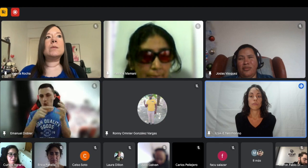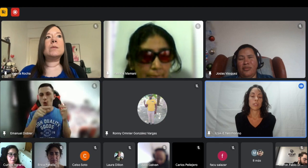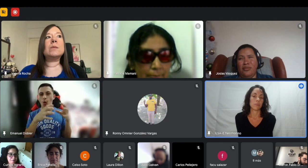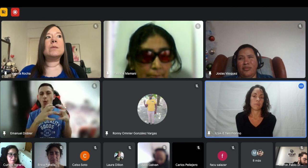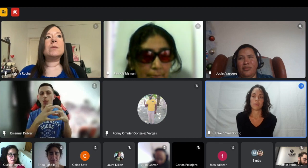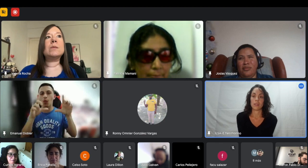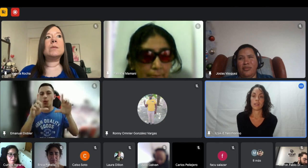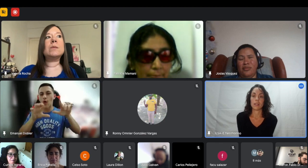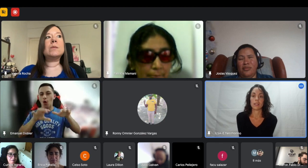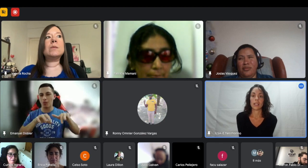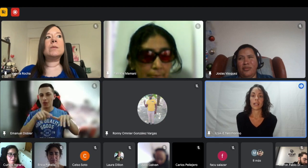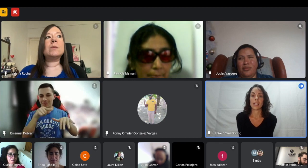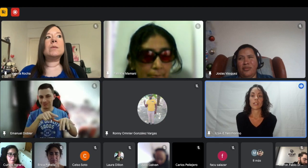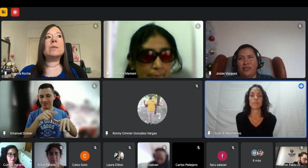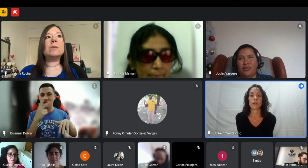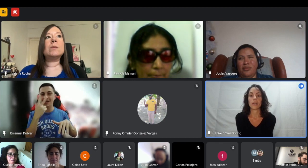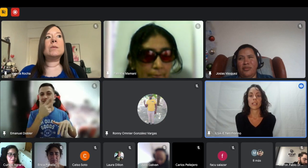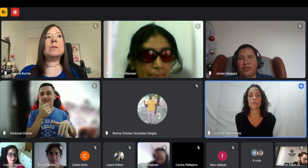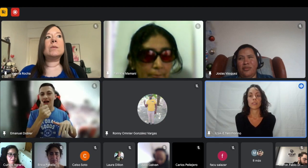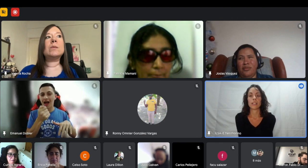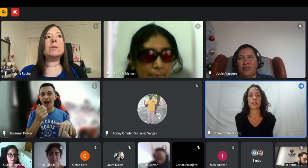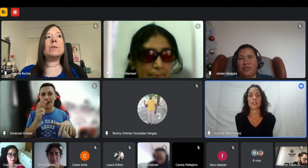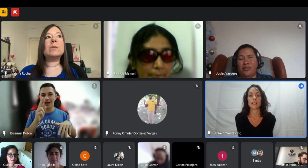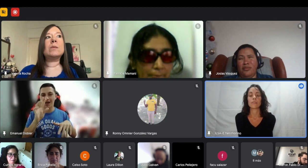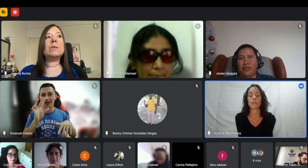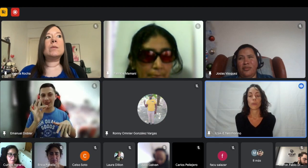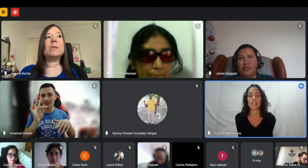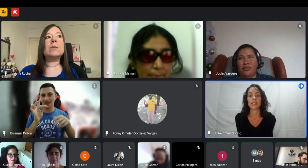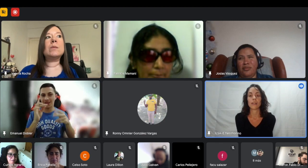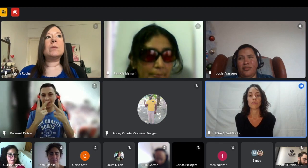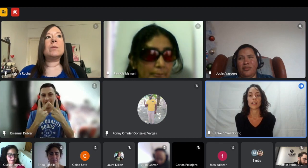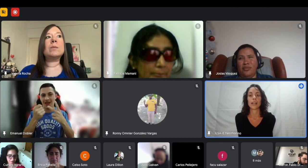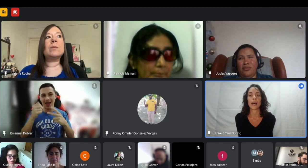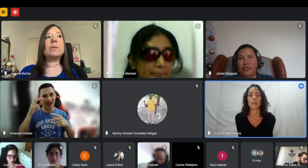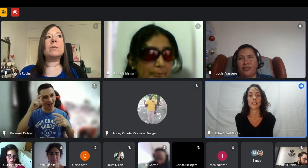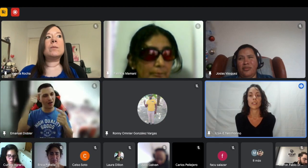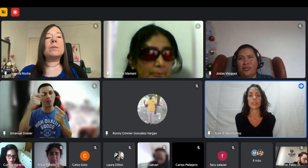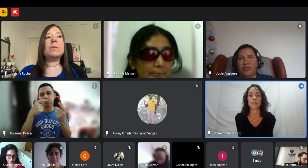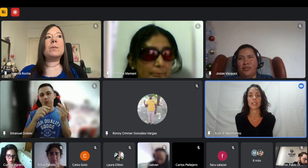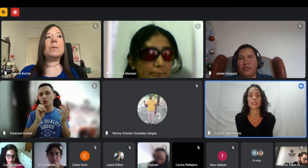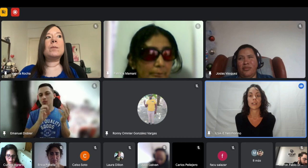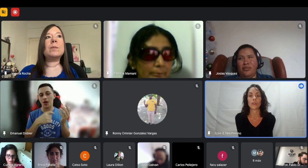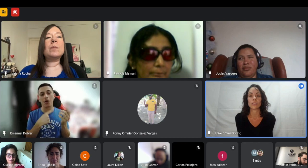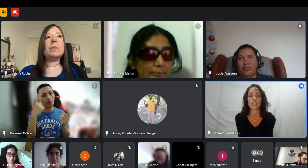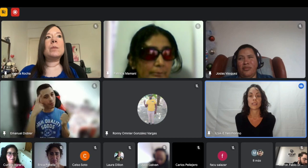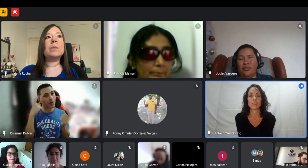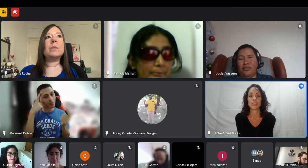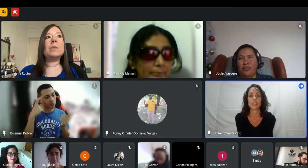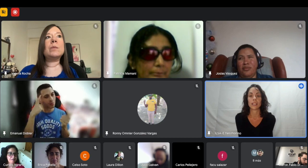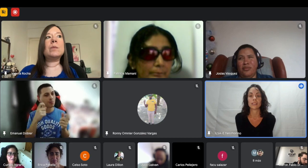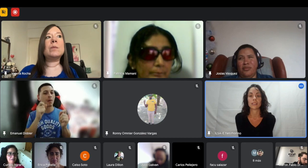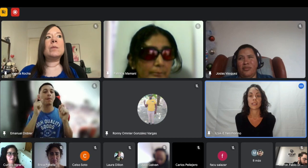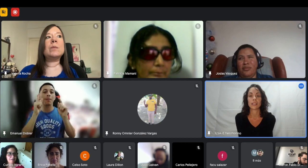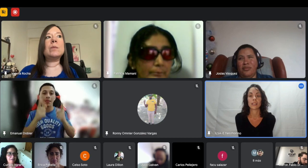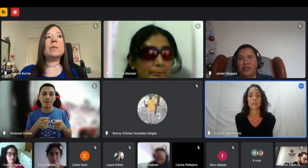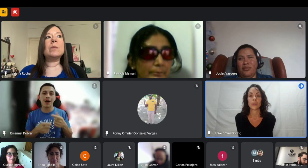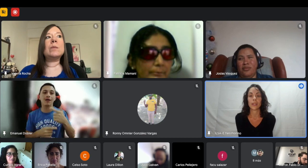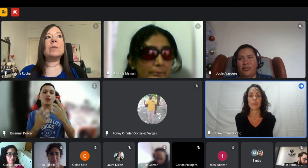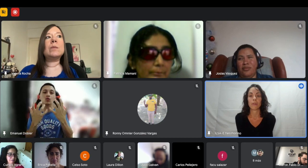y fue en relación a informática fue informática fue aprendiendo diferentes cosas diferentes